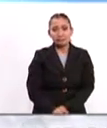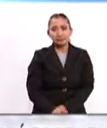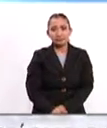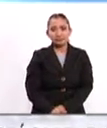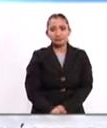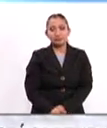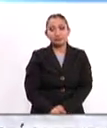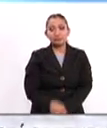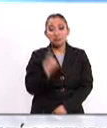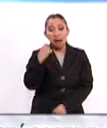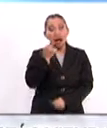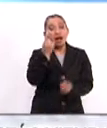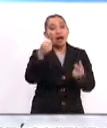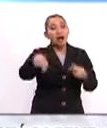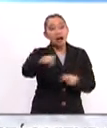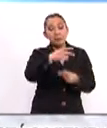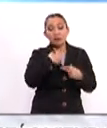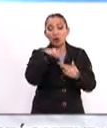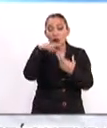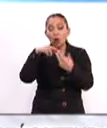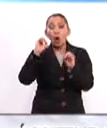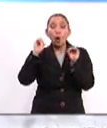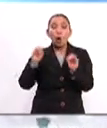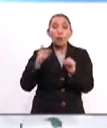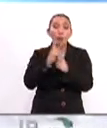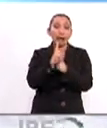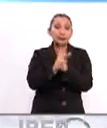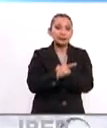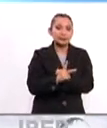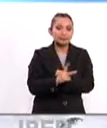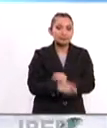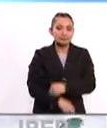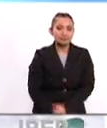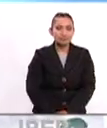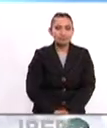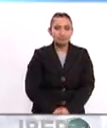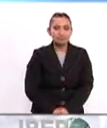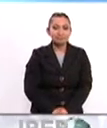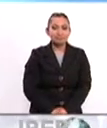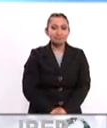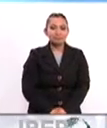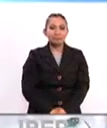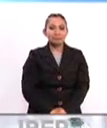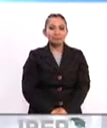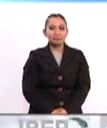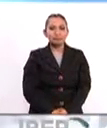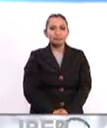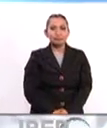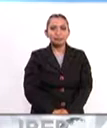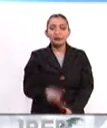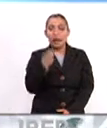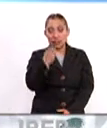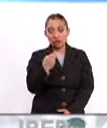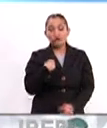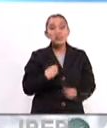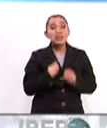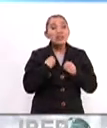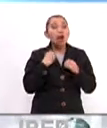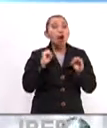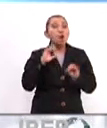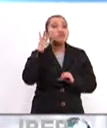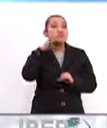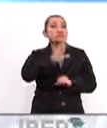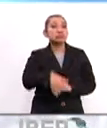para muchas personas, regiones o incluso países. Esto es algo de vida o muerte.